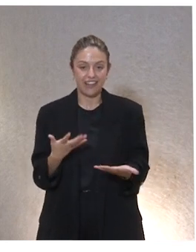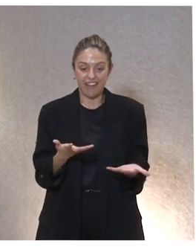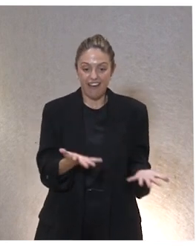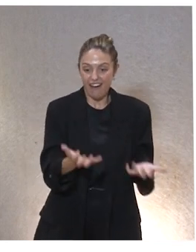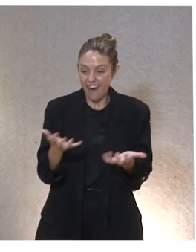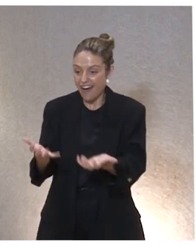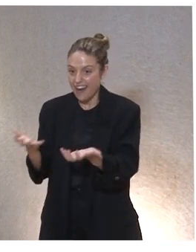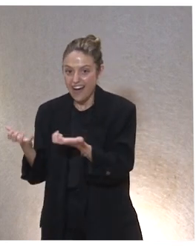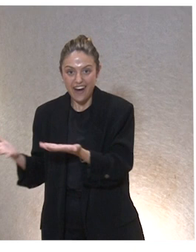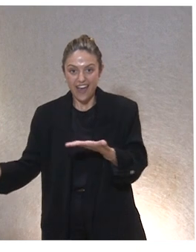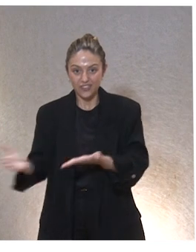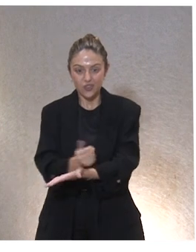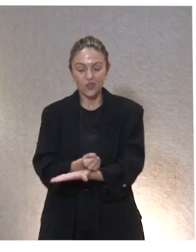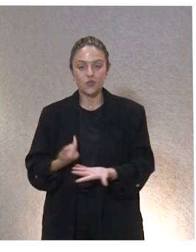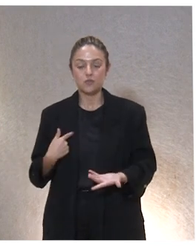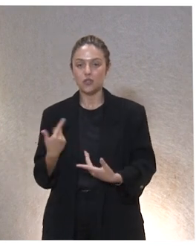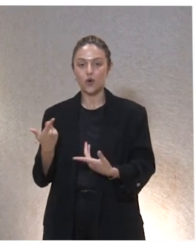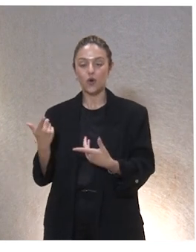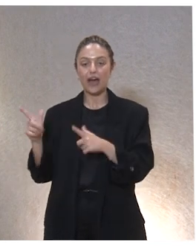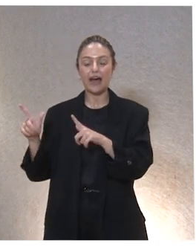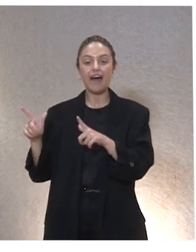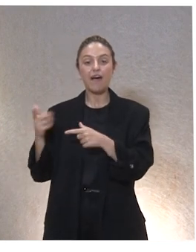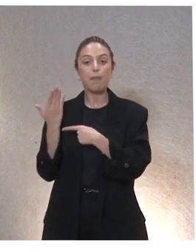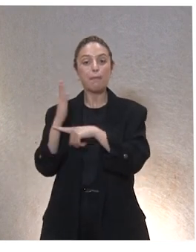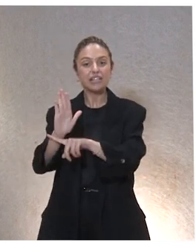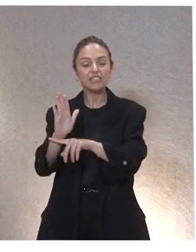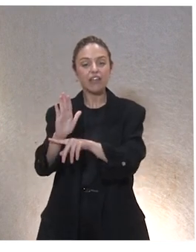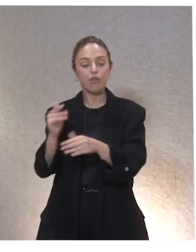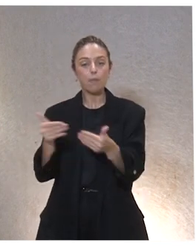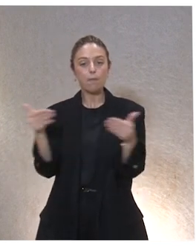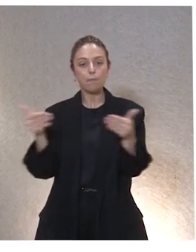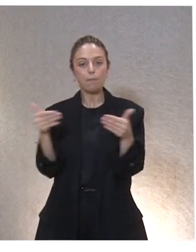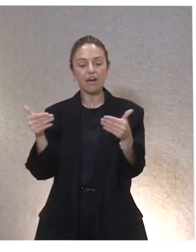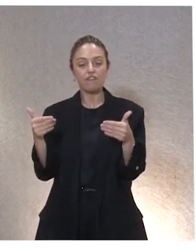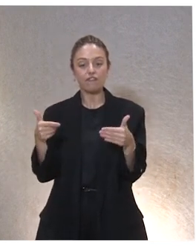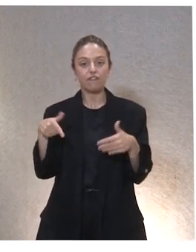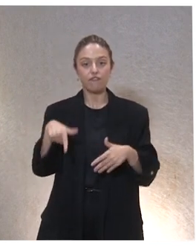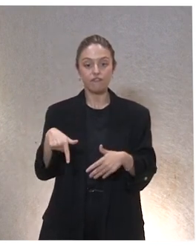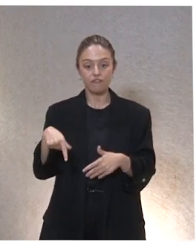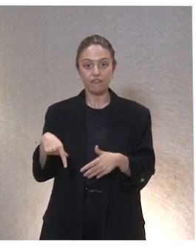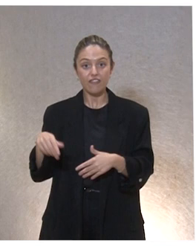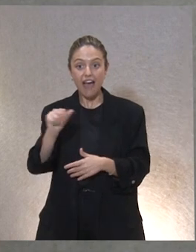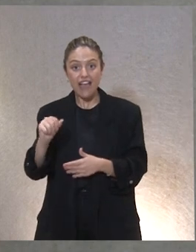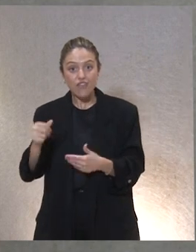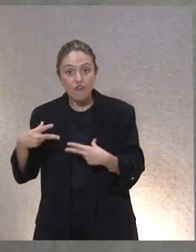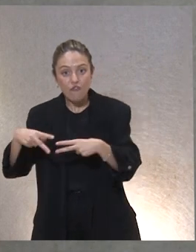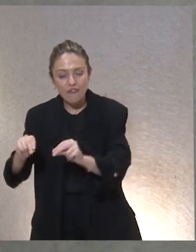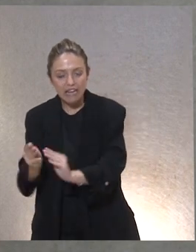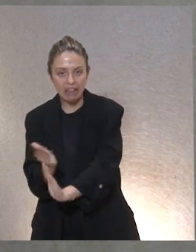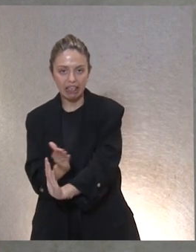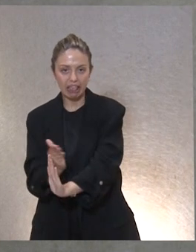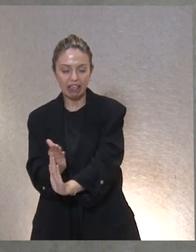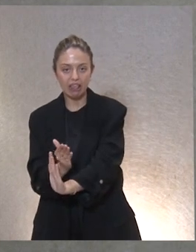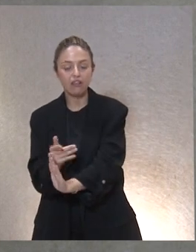y nada más la presentación se hará creo que antes de finalizar el año os avisaremos a todos y